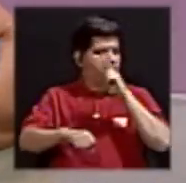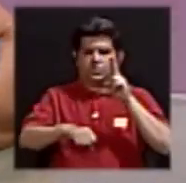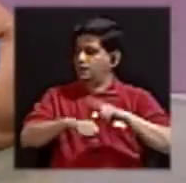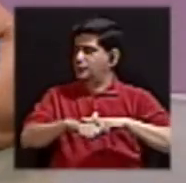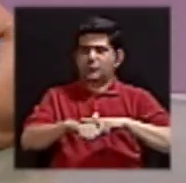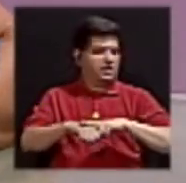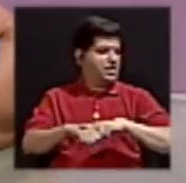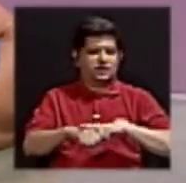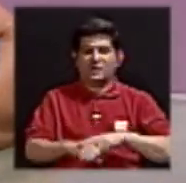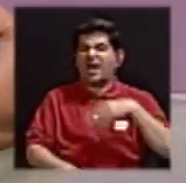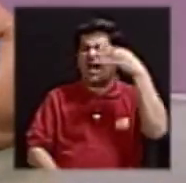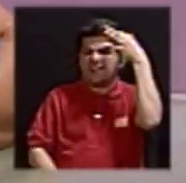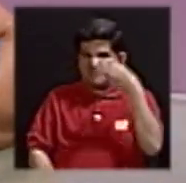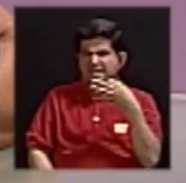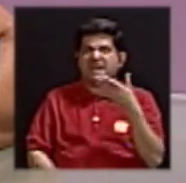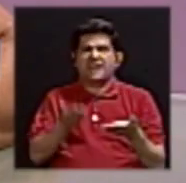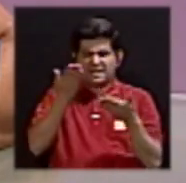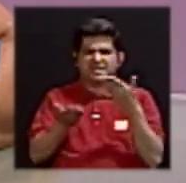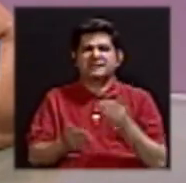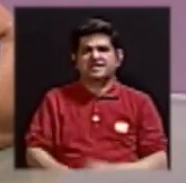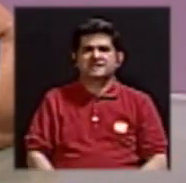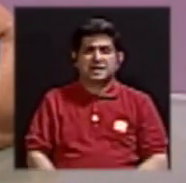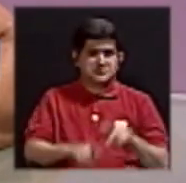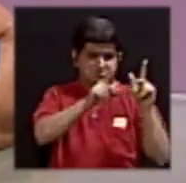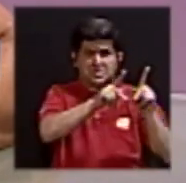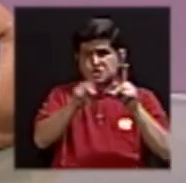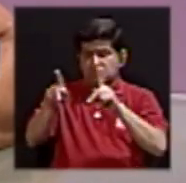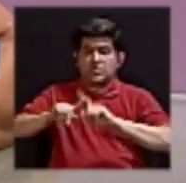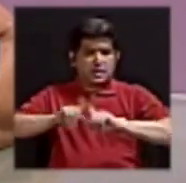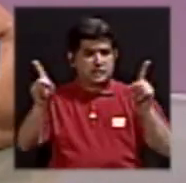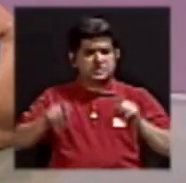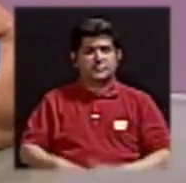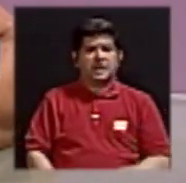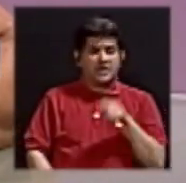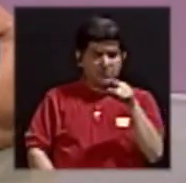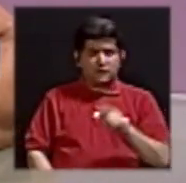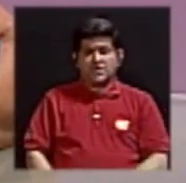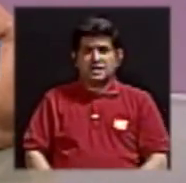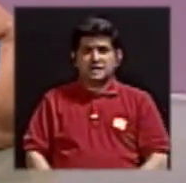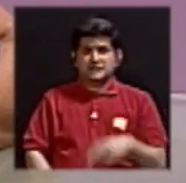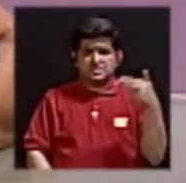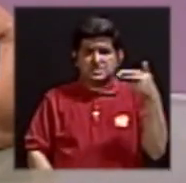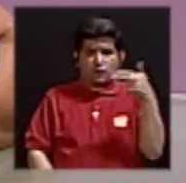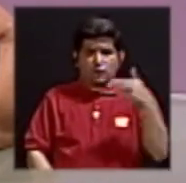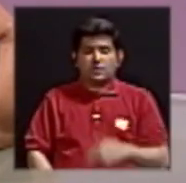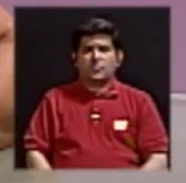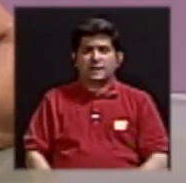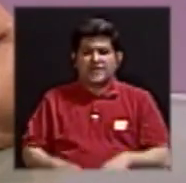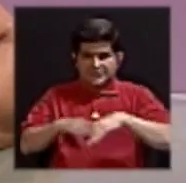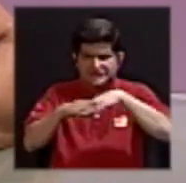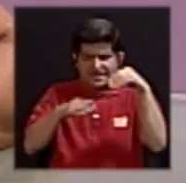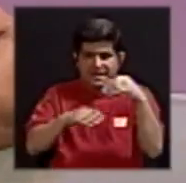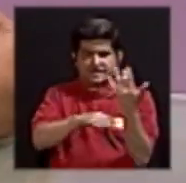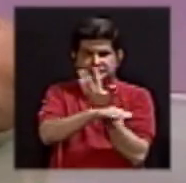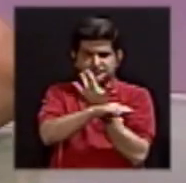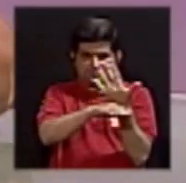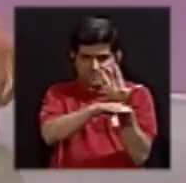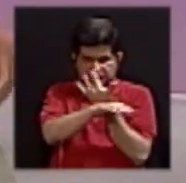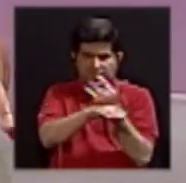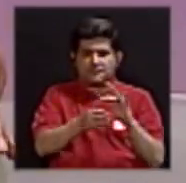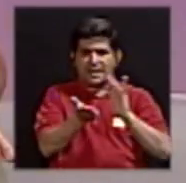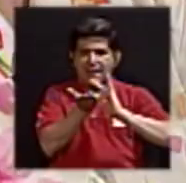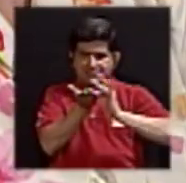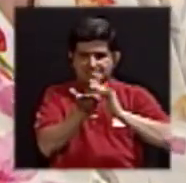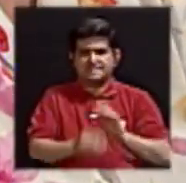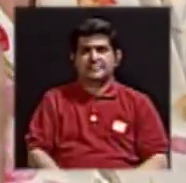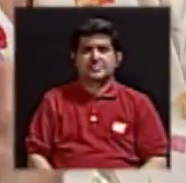que es una creencia que también existe, pero el origen de estas hormonas es de plantas medicinales. Las plantas